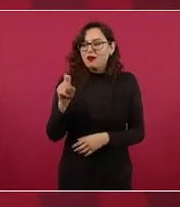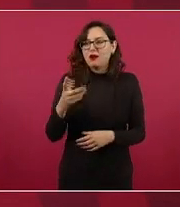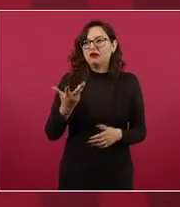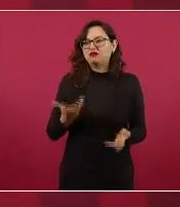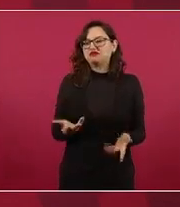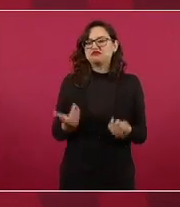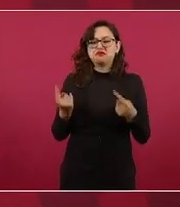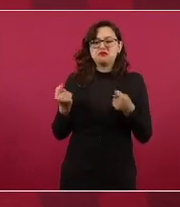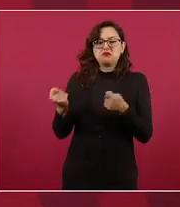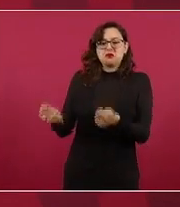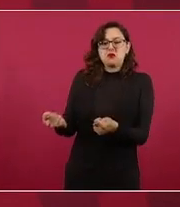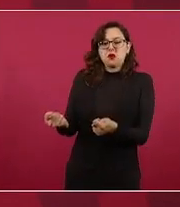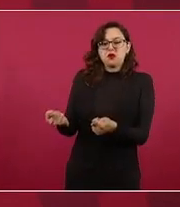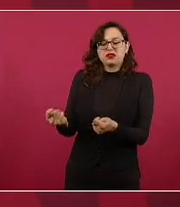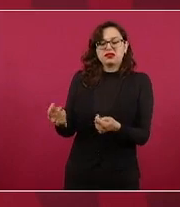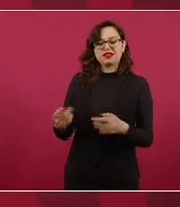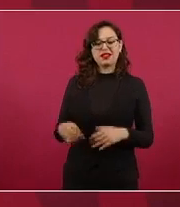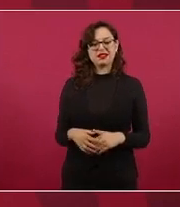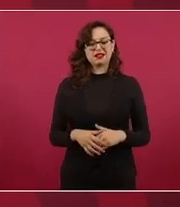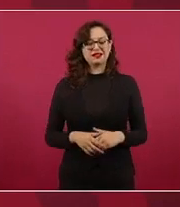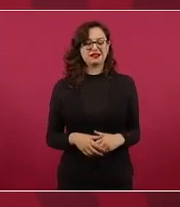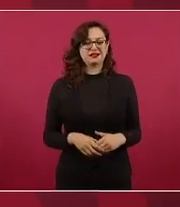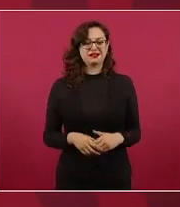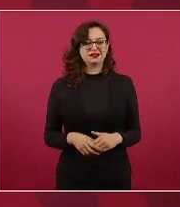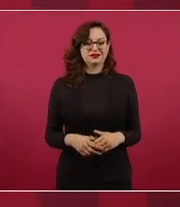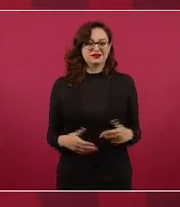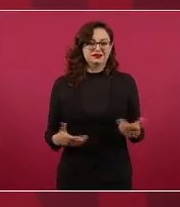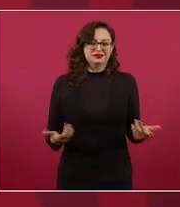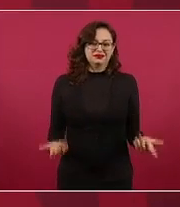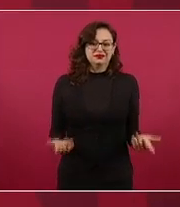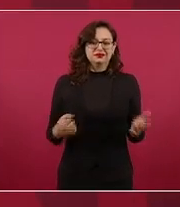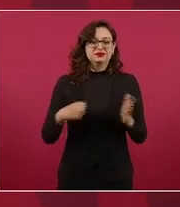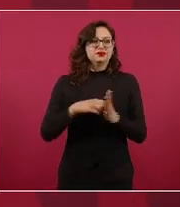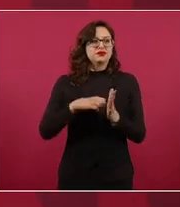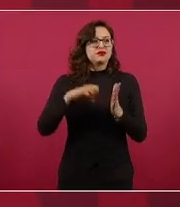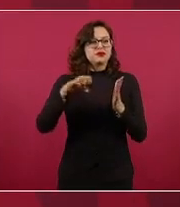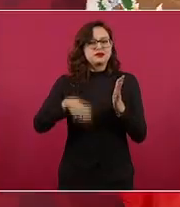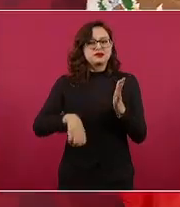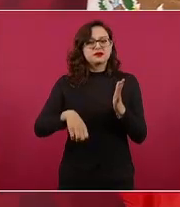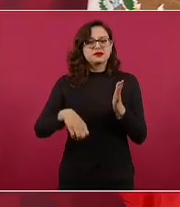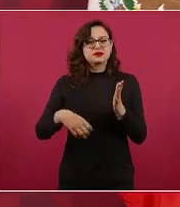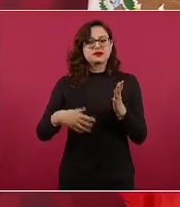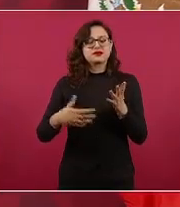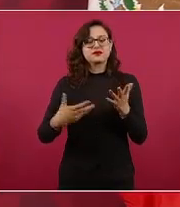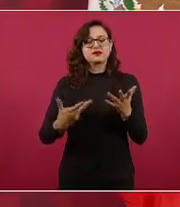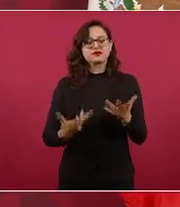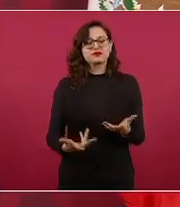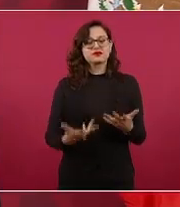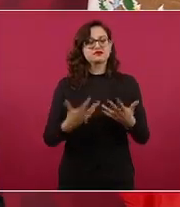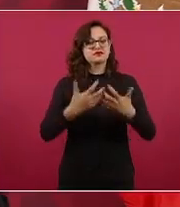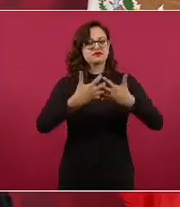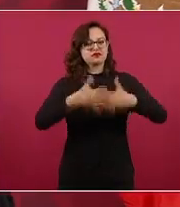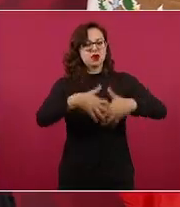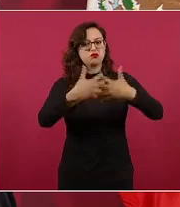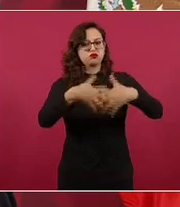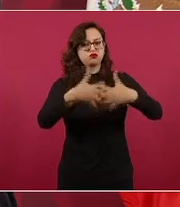de dar permisos para crear plantas